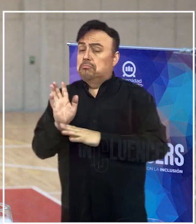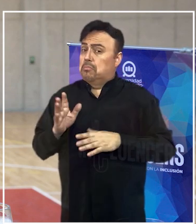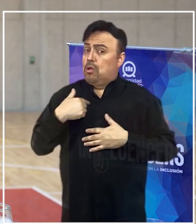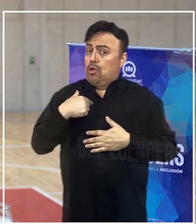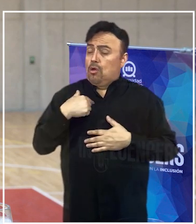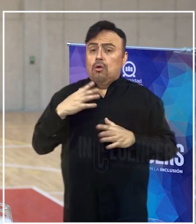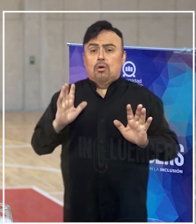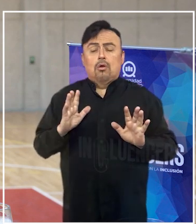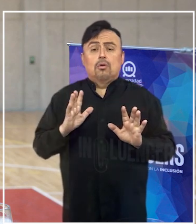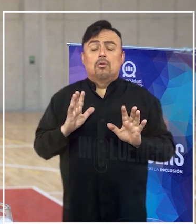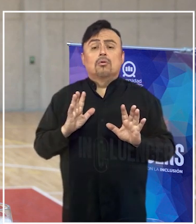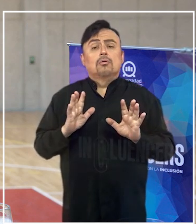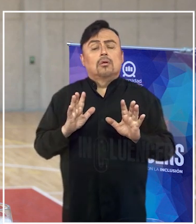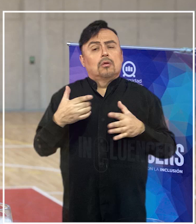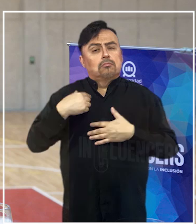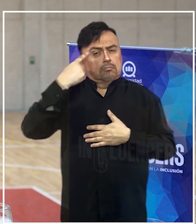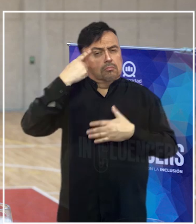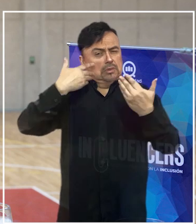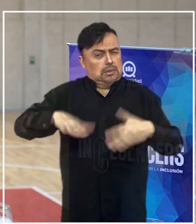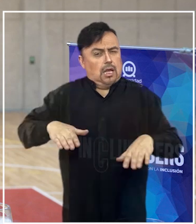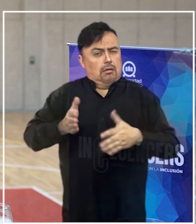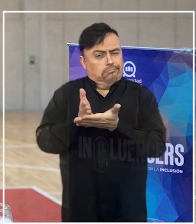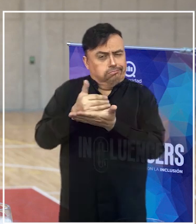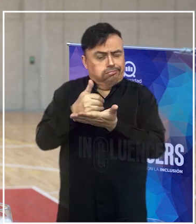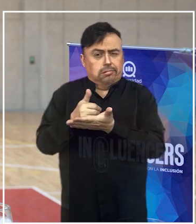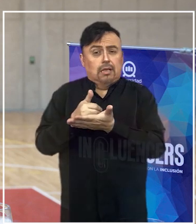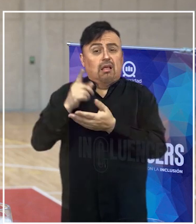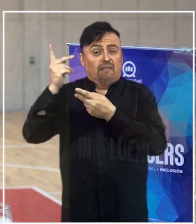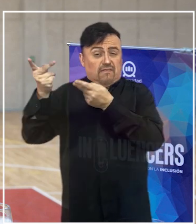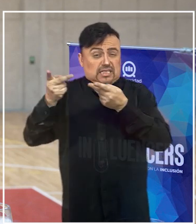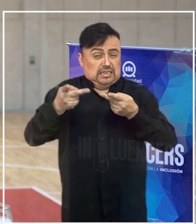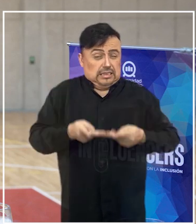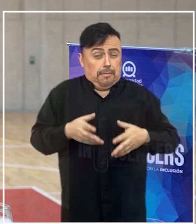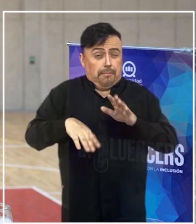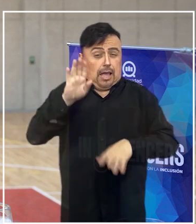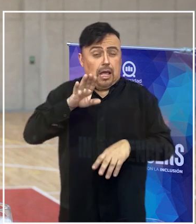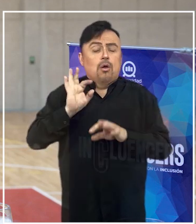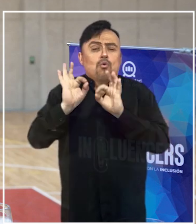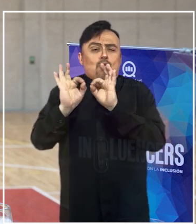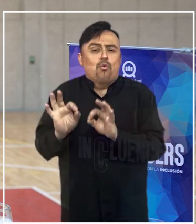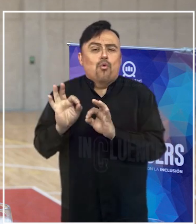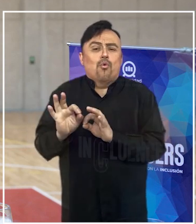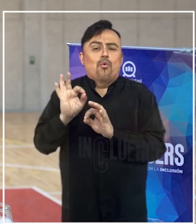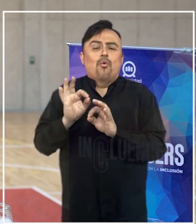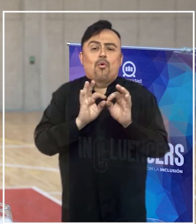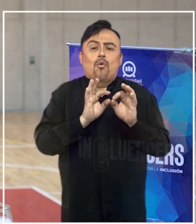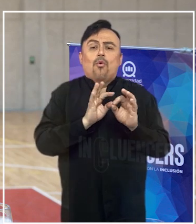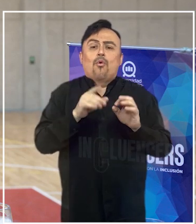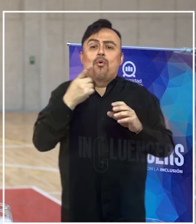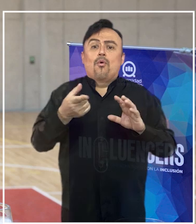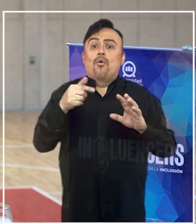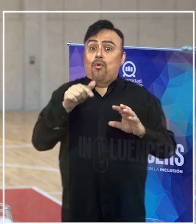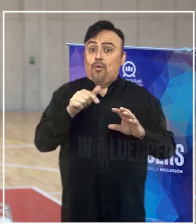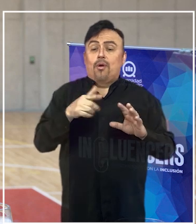seguramente muy pensado, muy elaborado, la visita más completa fue justamente en el desarrollo de los Juegos